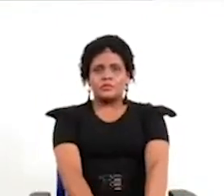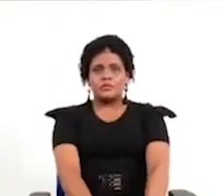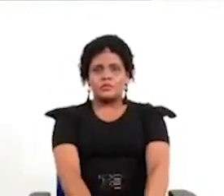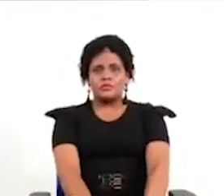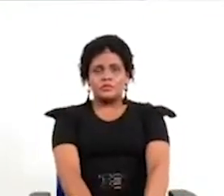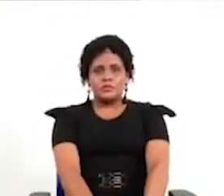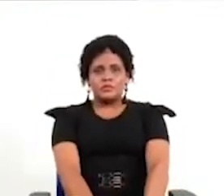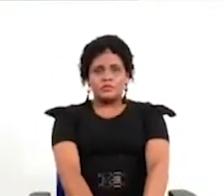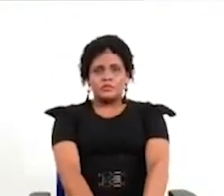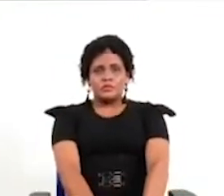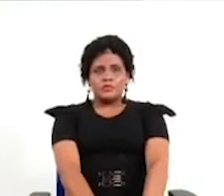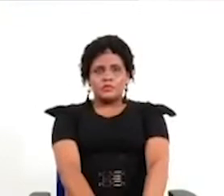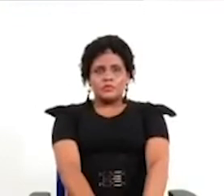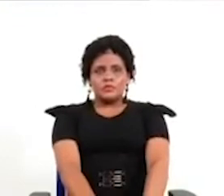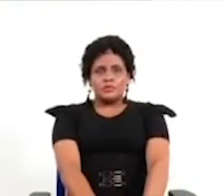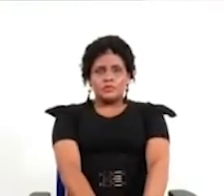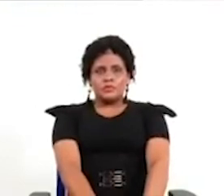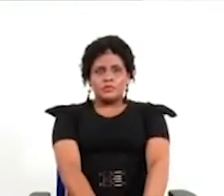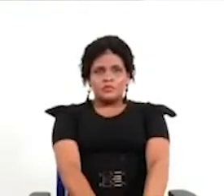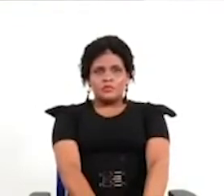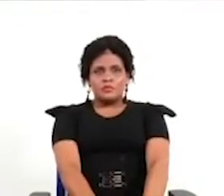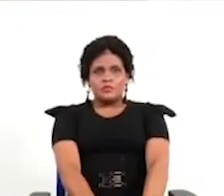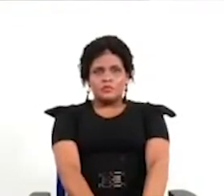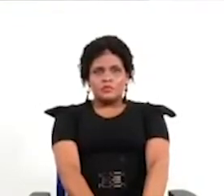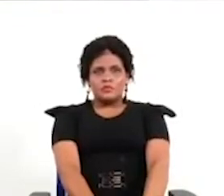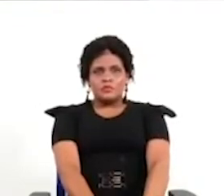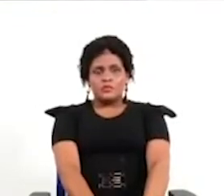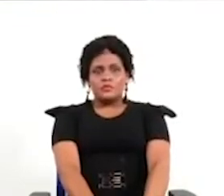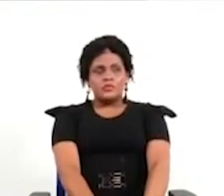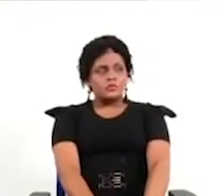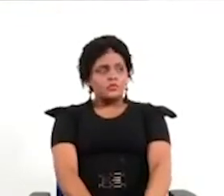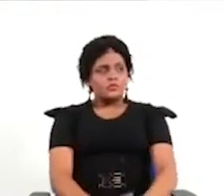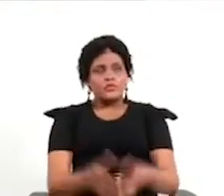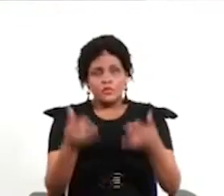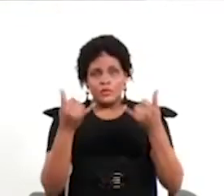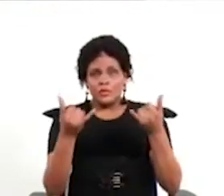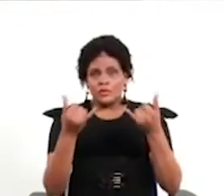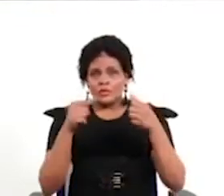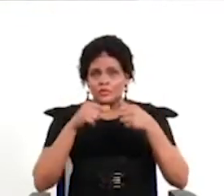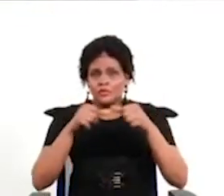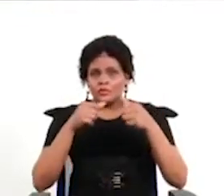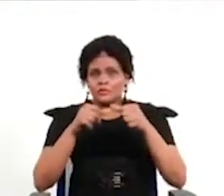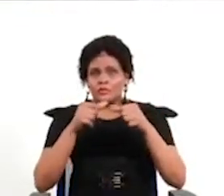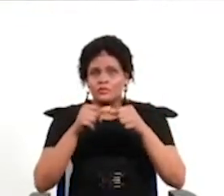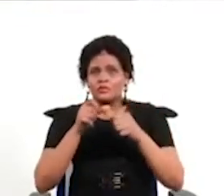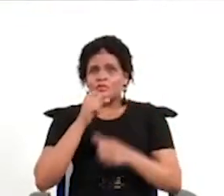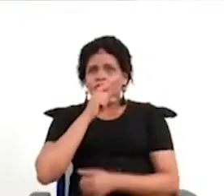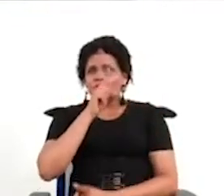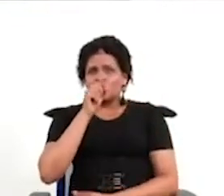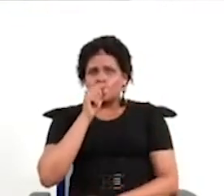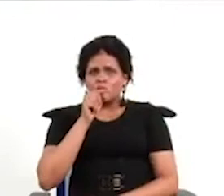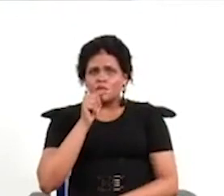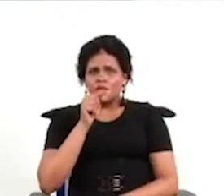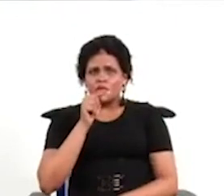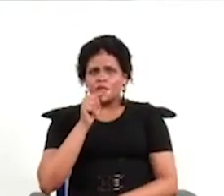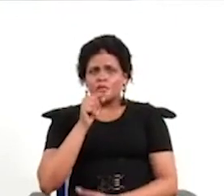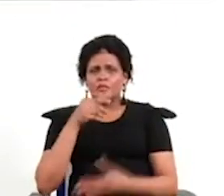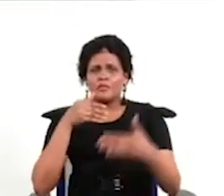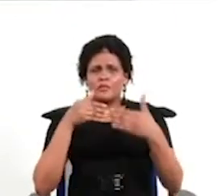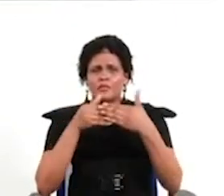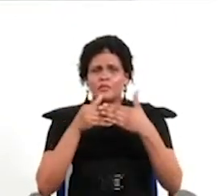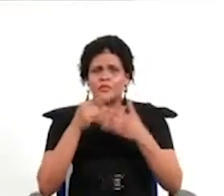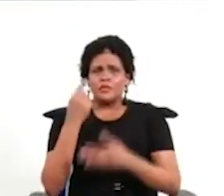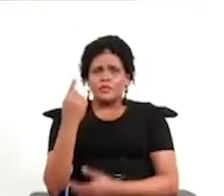ahora nada más que dándole seguimiento a esa idea también sería extremadamente complejo que